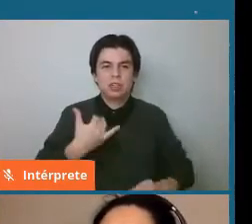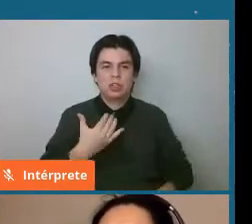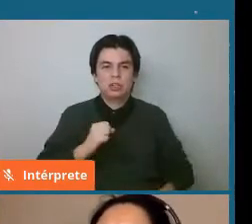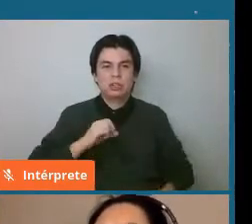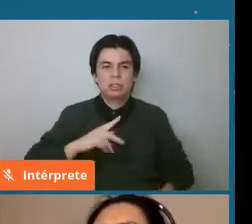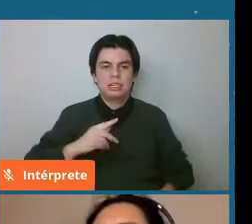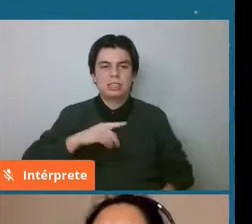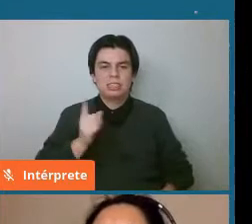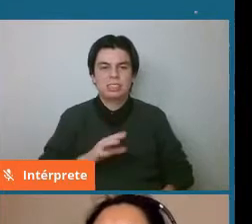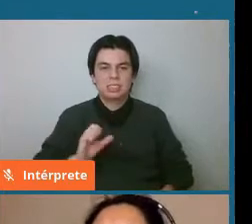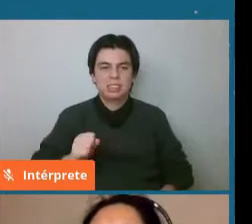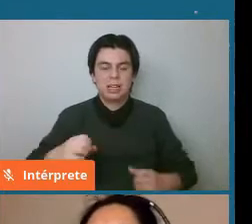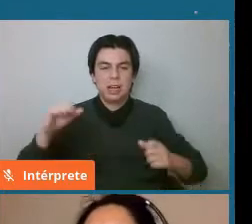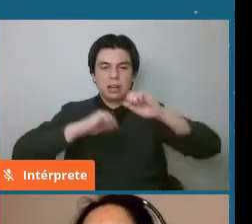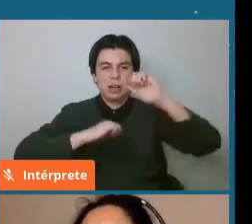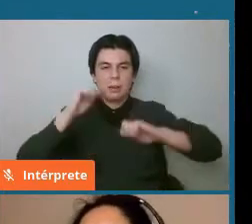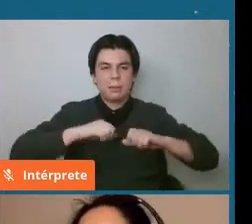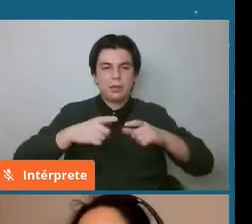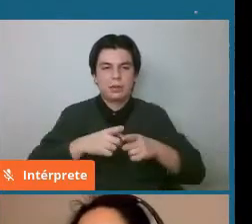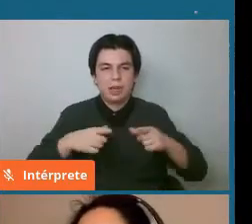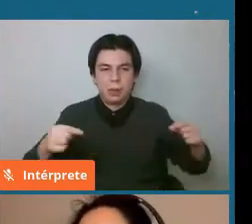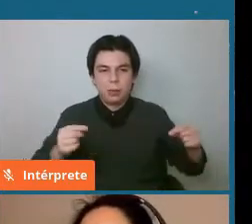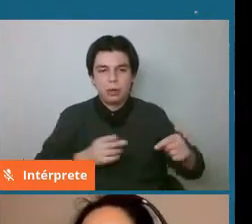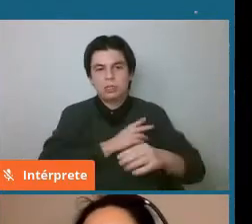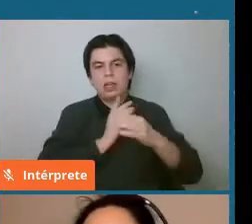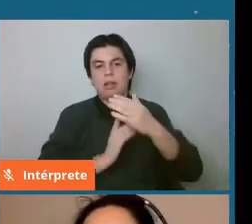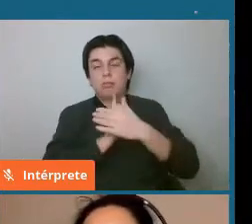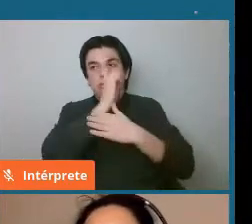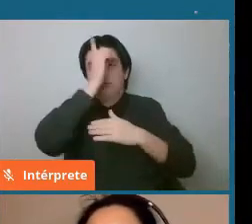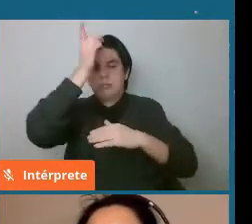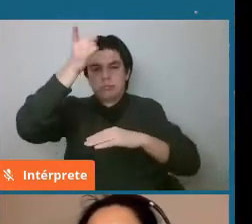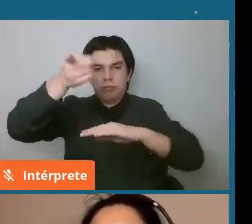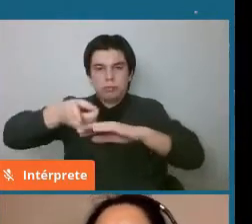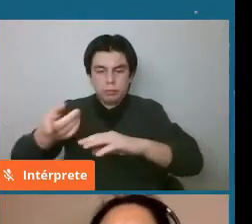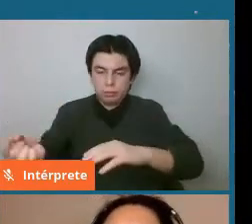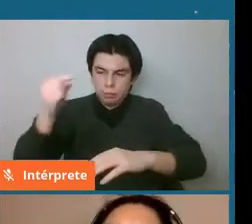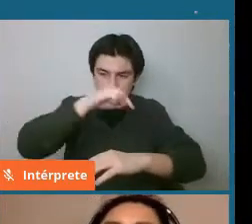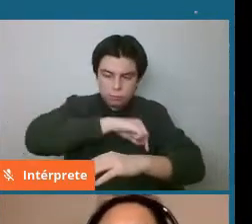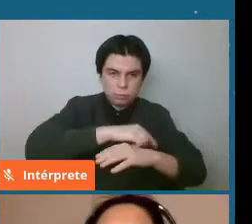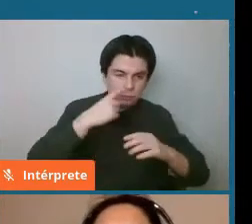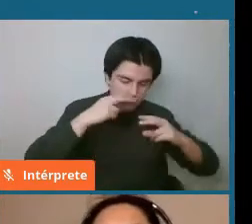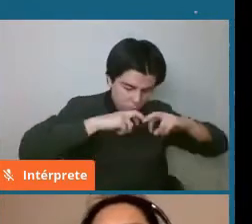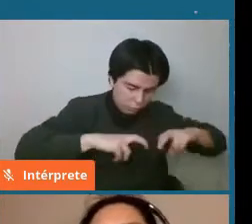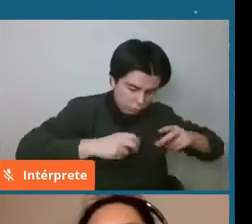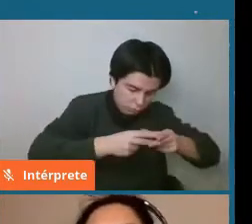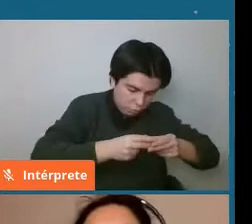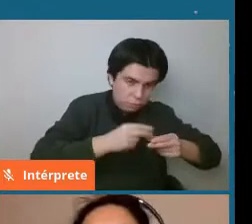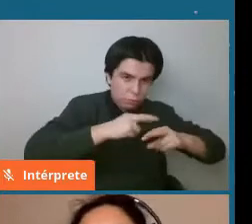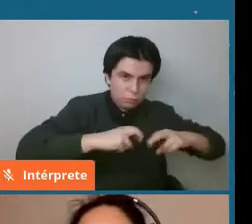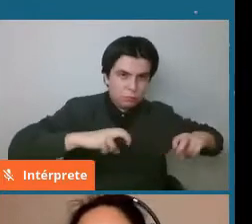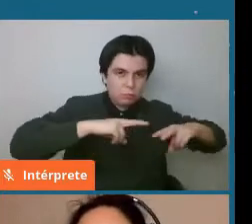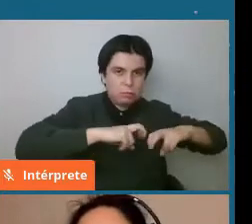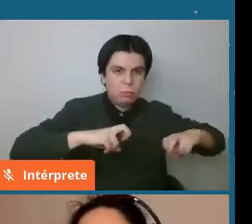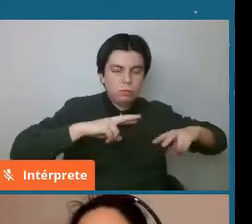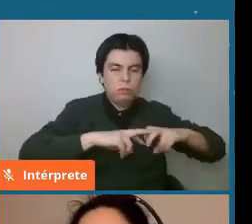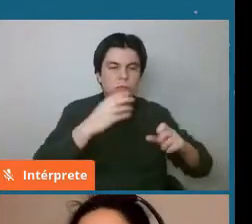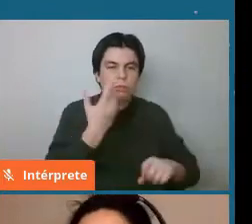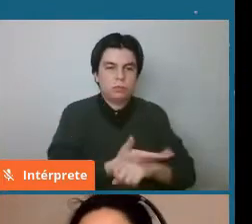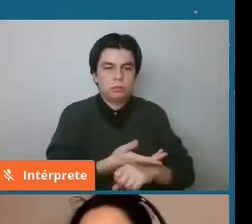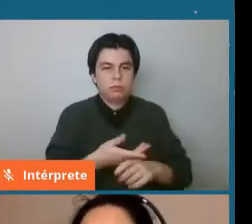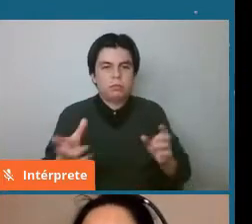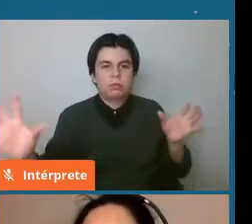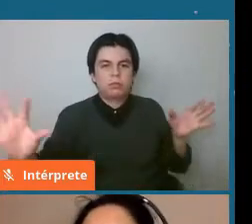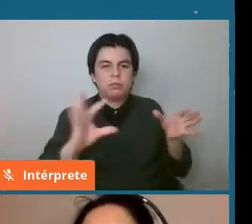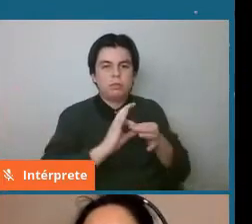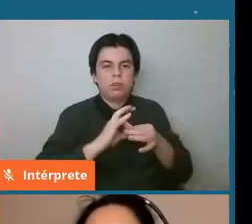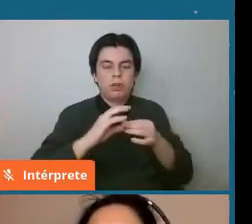espacial japonesa, que también trajo material para analizar y que sabemos entonces que está correlacionado con un tipo de meteorito.